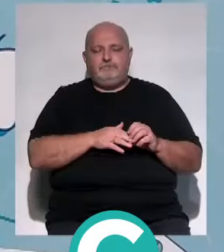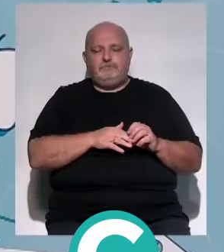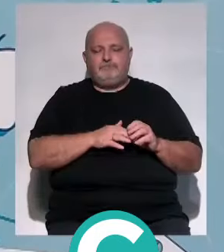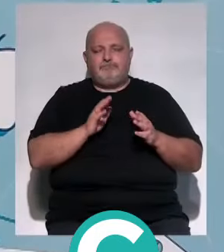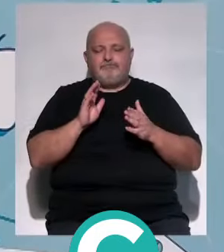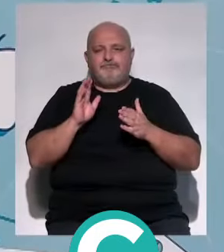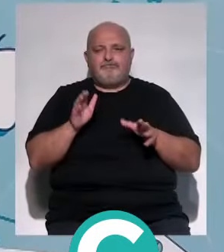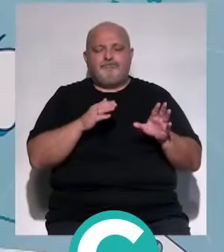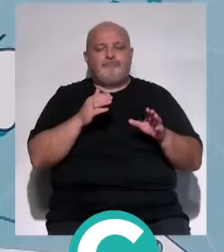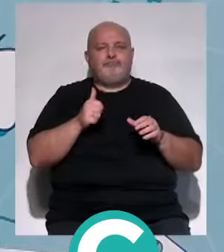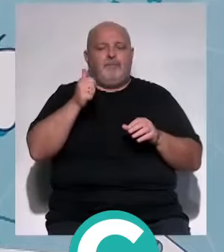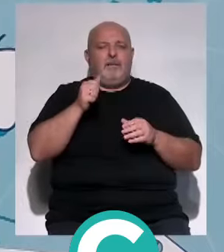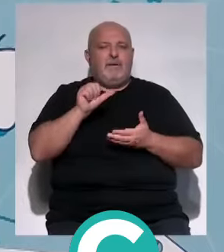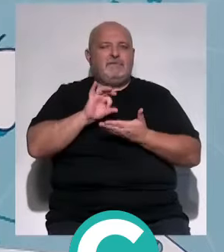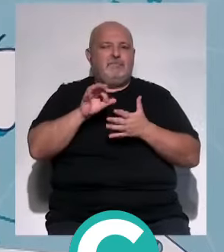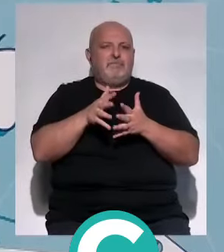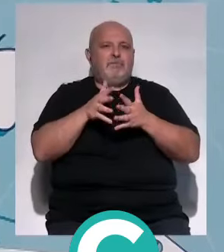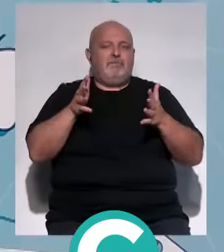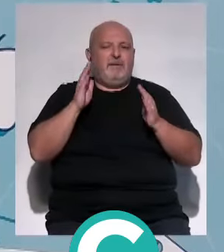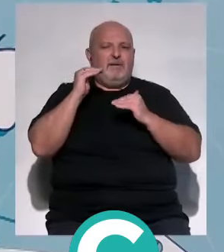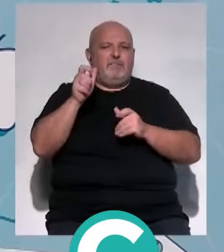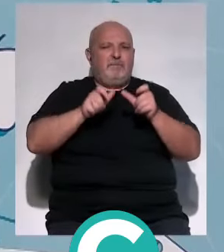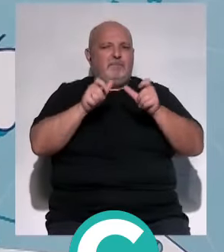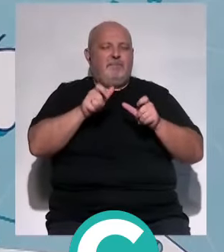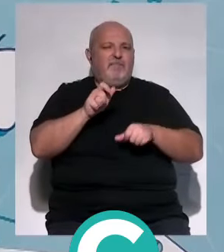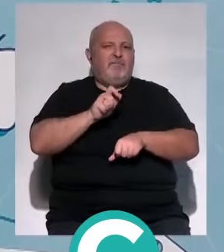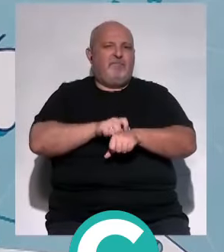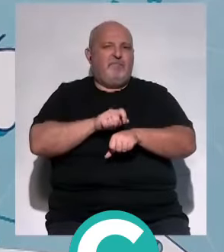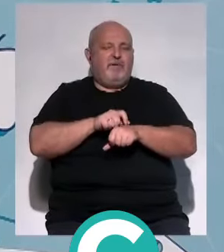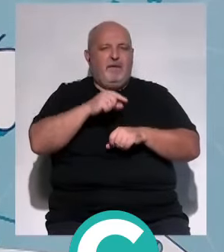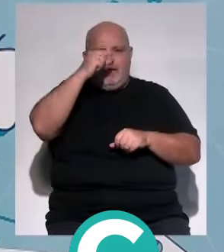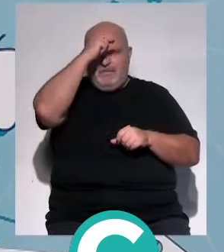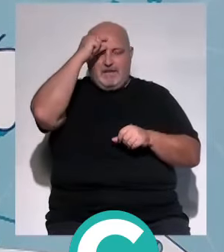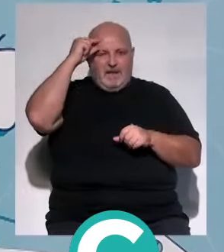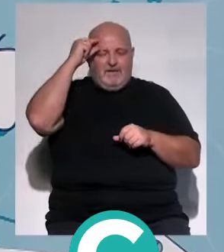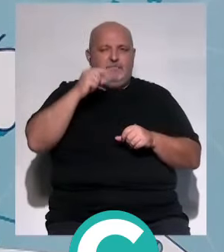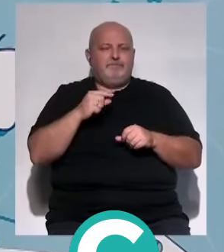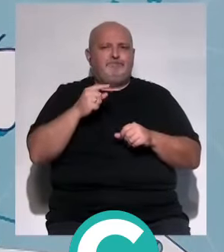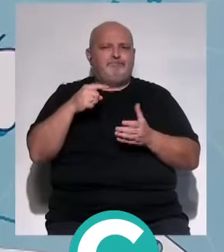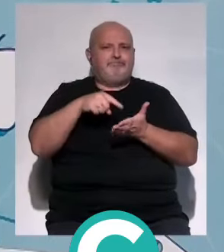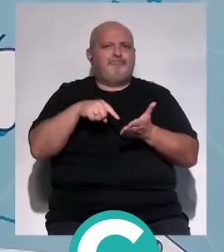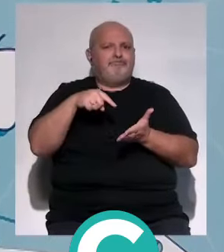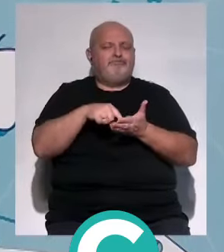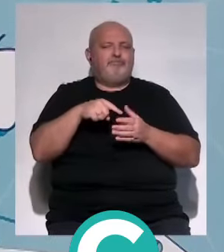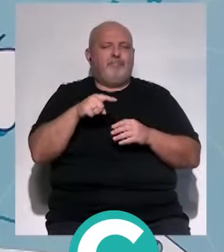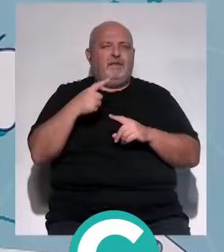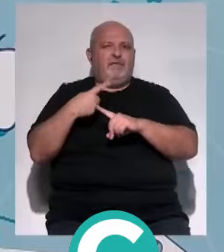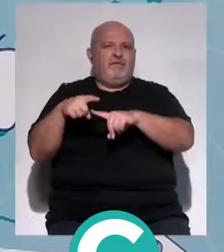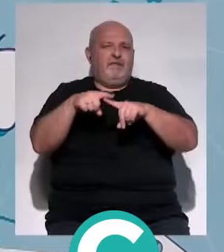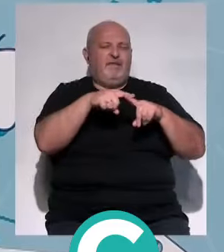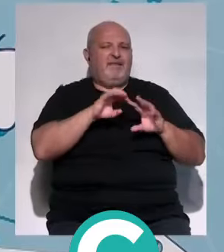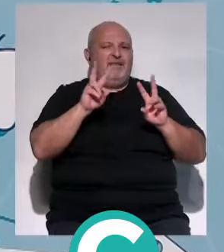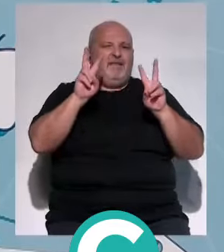Más y mejores servicios para atender a las personas con enfermedades mentales. Los han reclamado las entidades